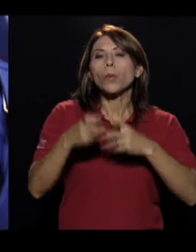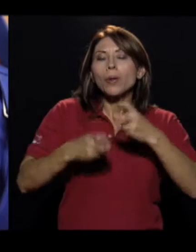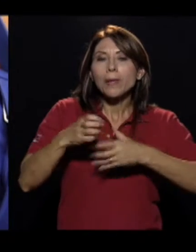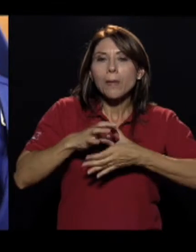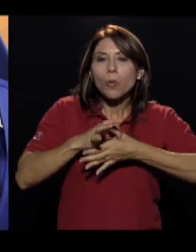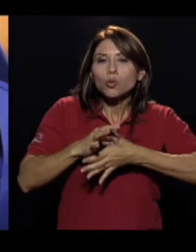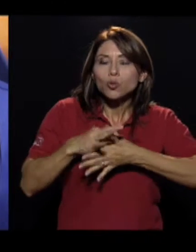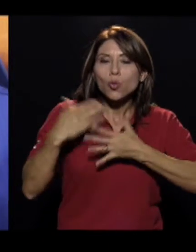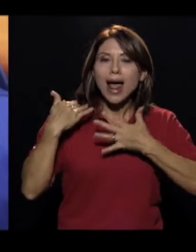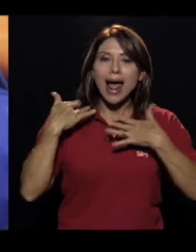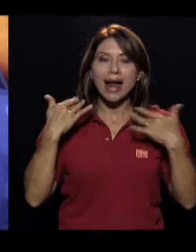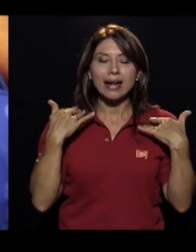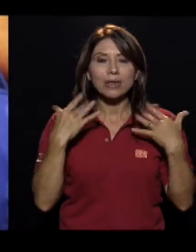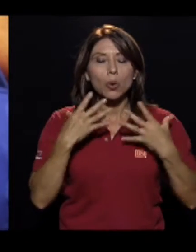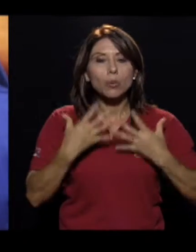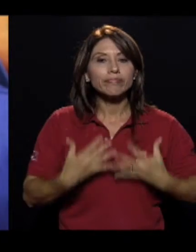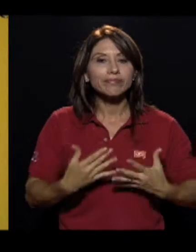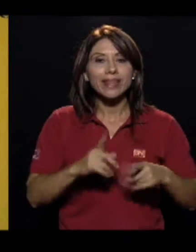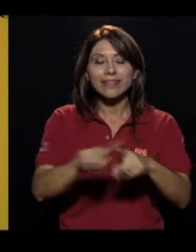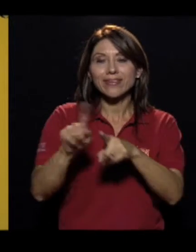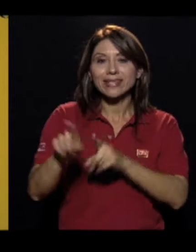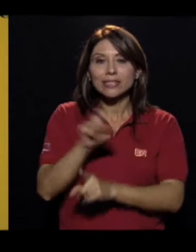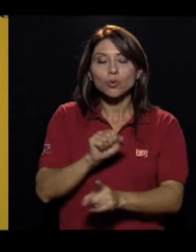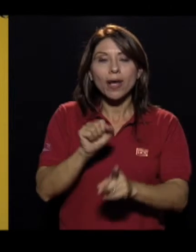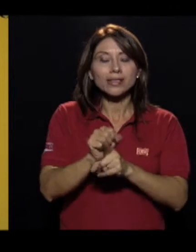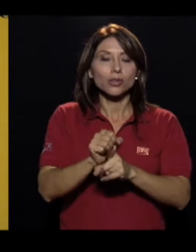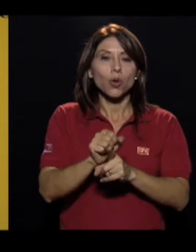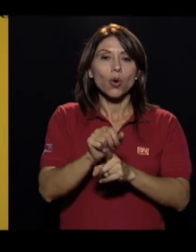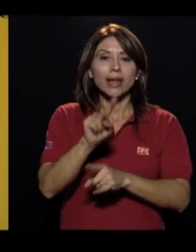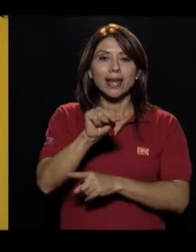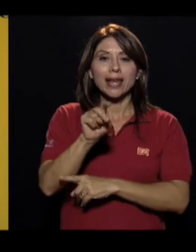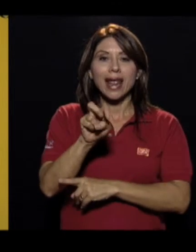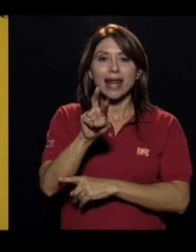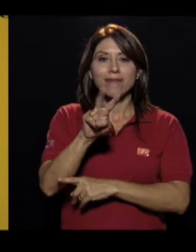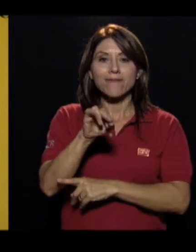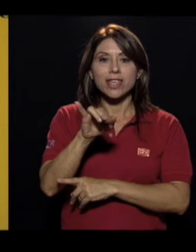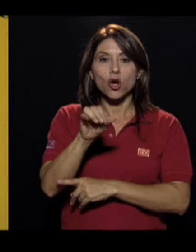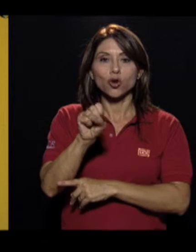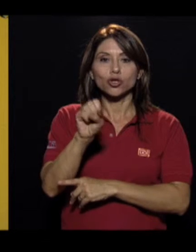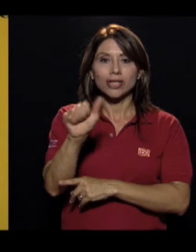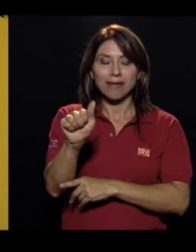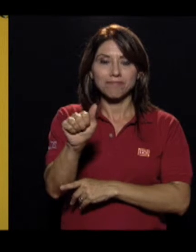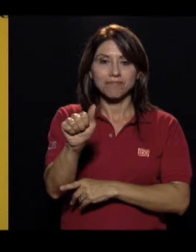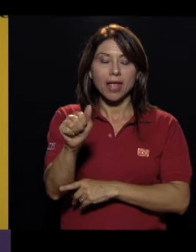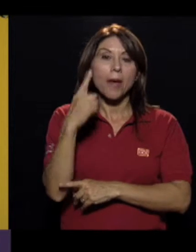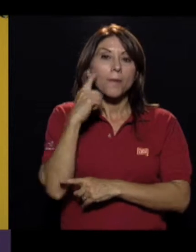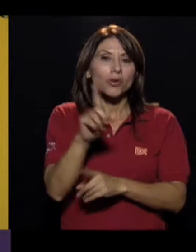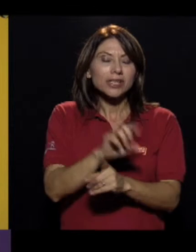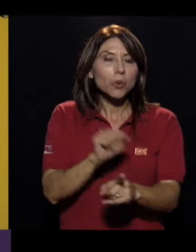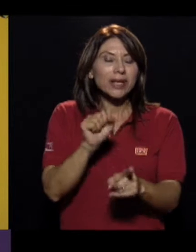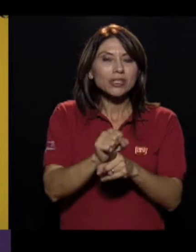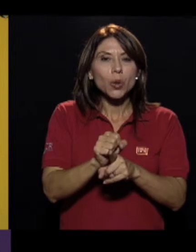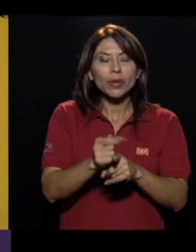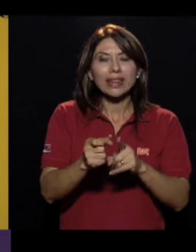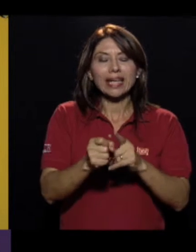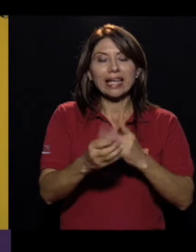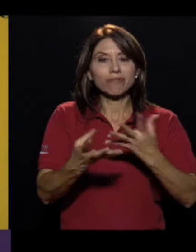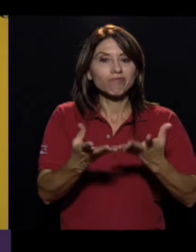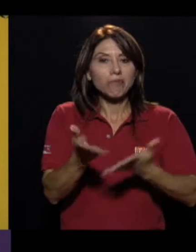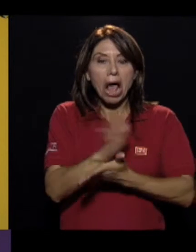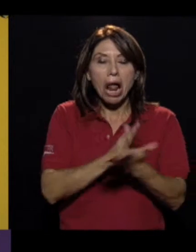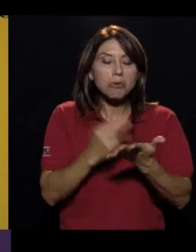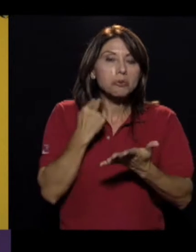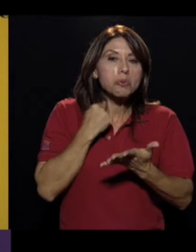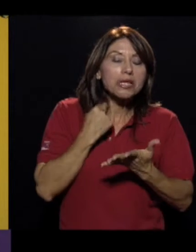que hemos atendido es recargo muscular, una que otra lesión nerviosa, más que todo por compresión,